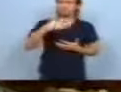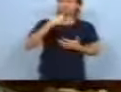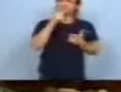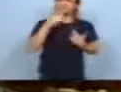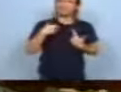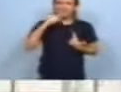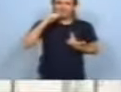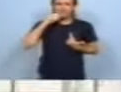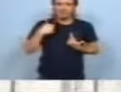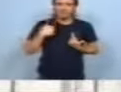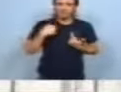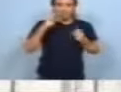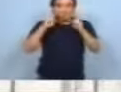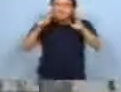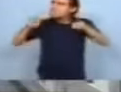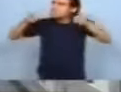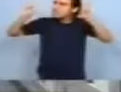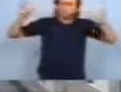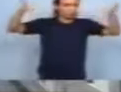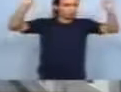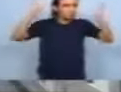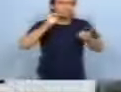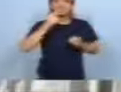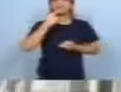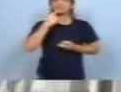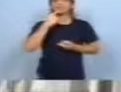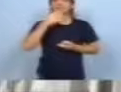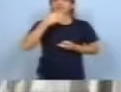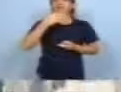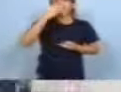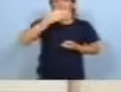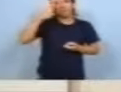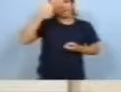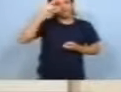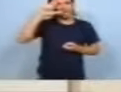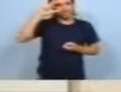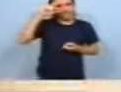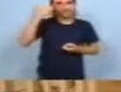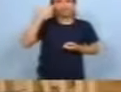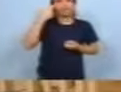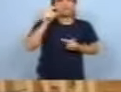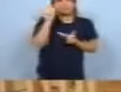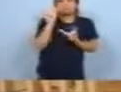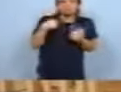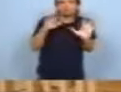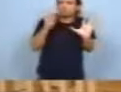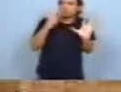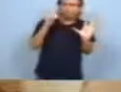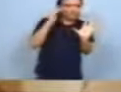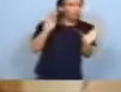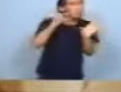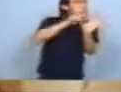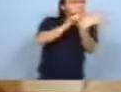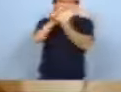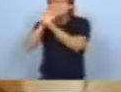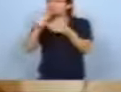impactante para mí ver esos edificios. Edificios. Ciertamente, Ebe estaba un poco afuera de lo que, así visto,